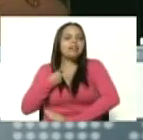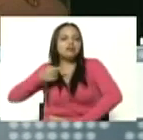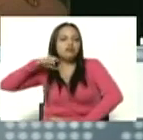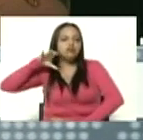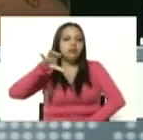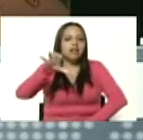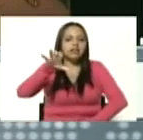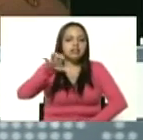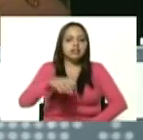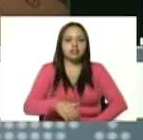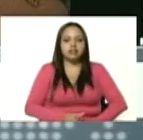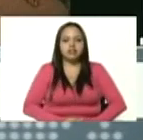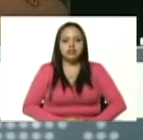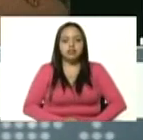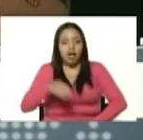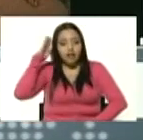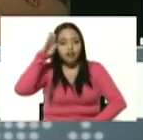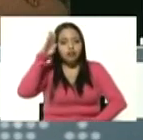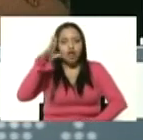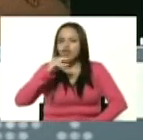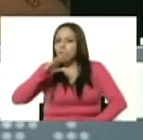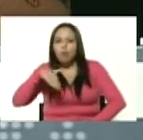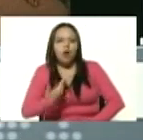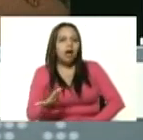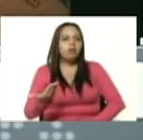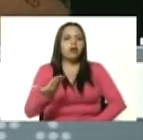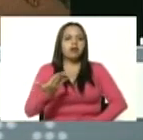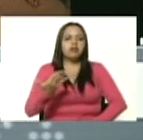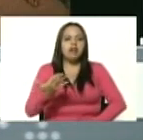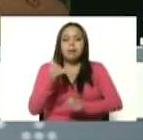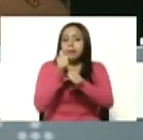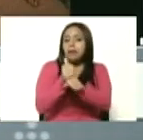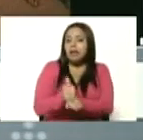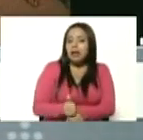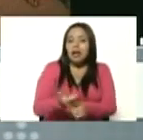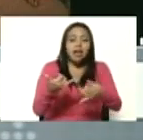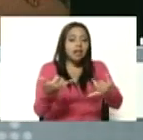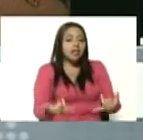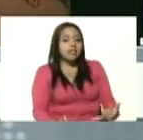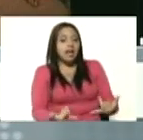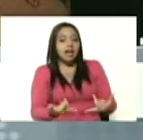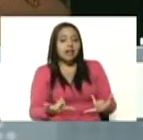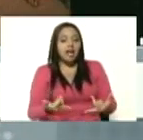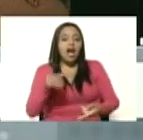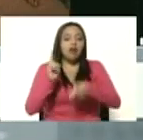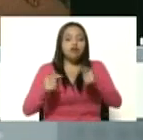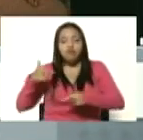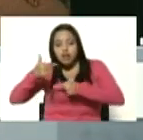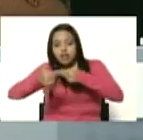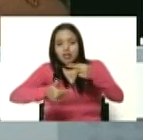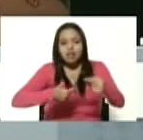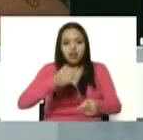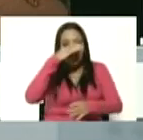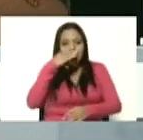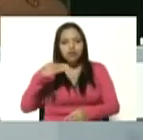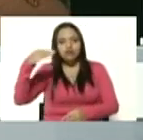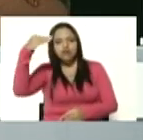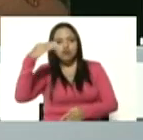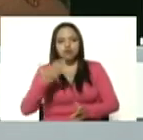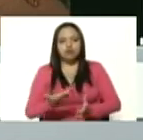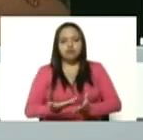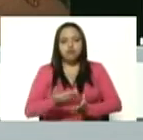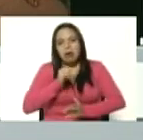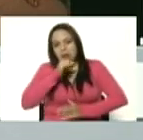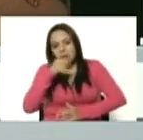hacia el futuro nos podemos conformarnos que ya haya varias generaciones de los adultos mayores